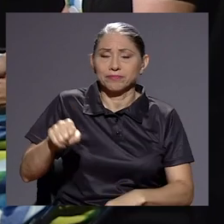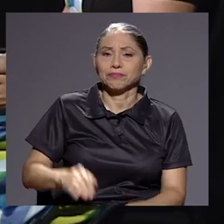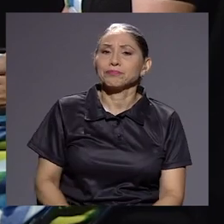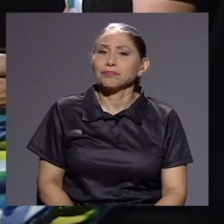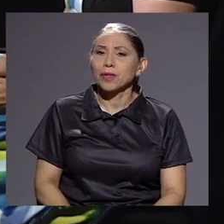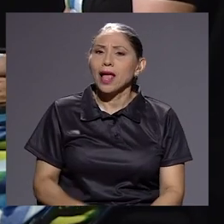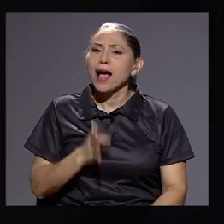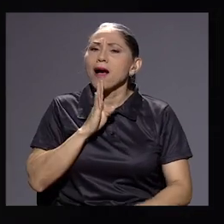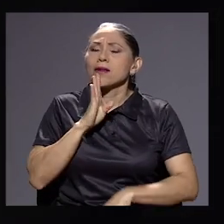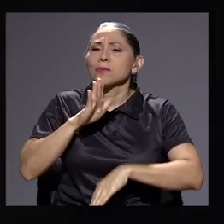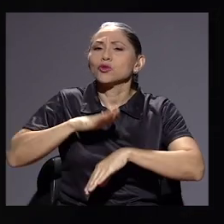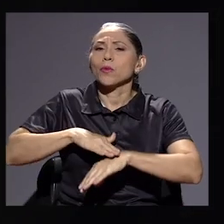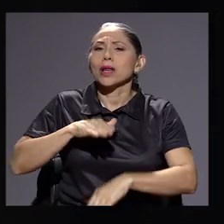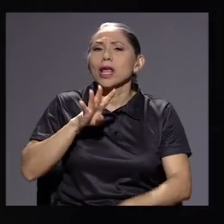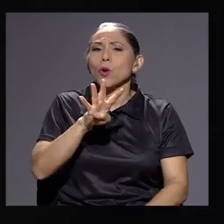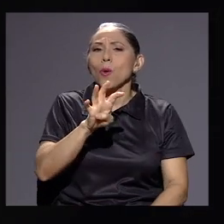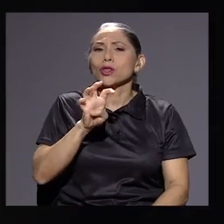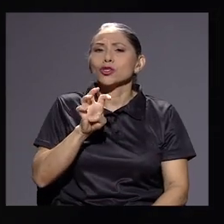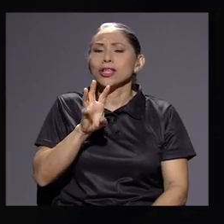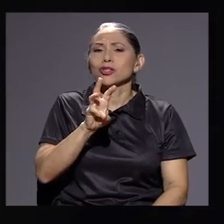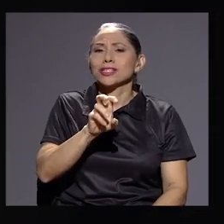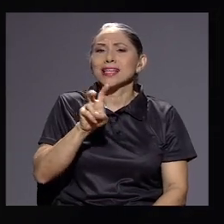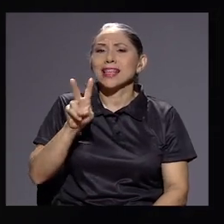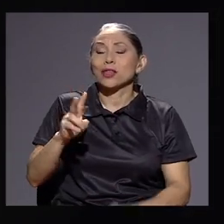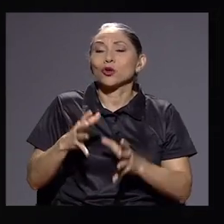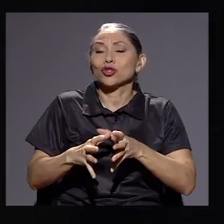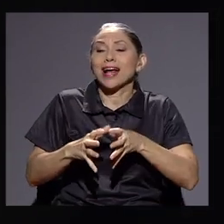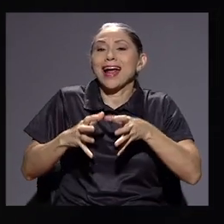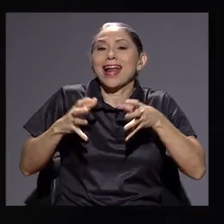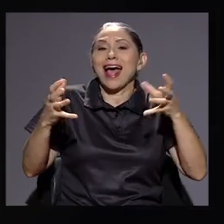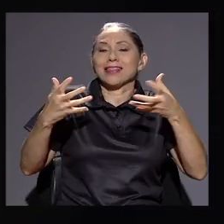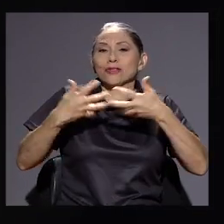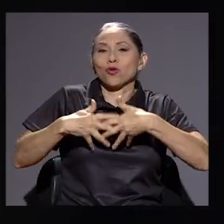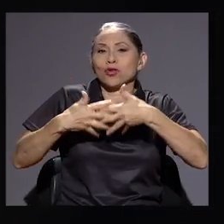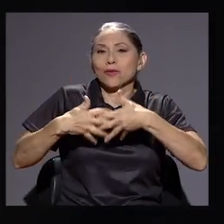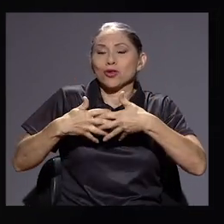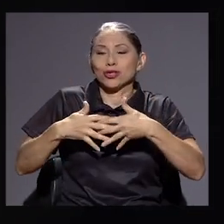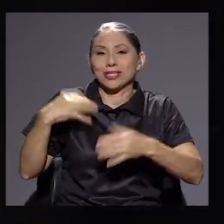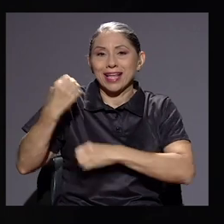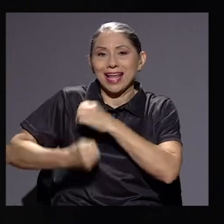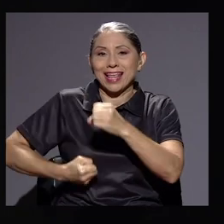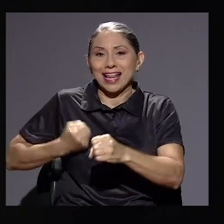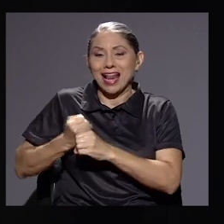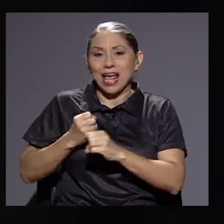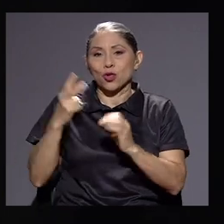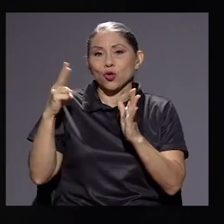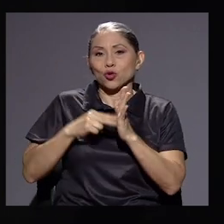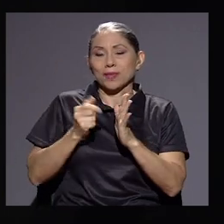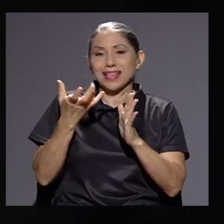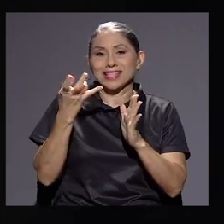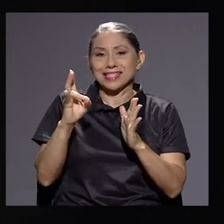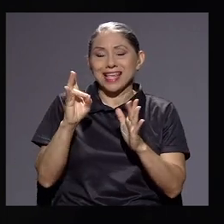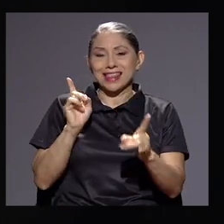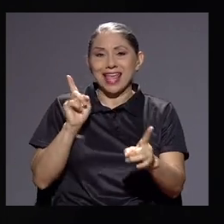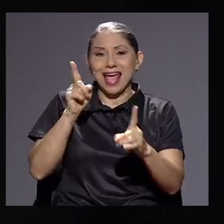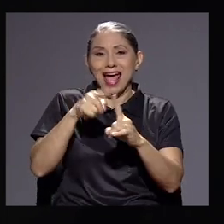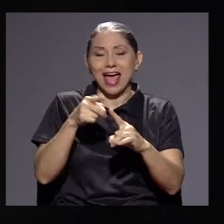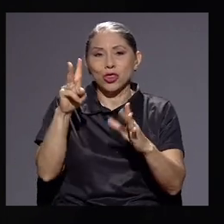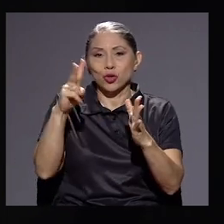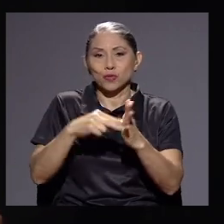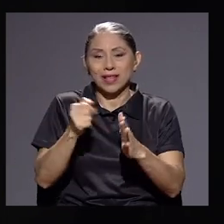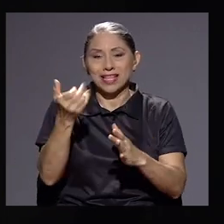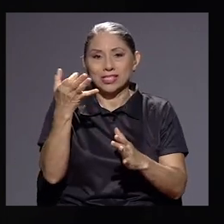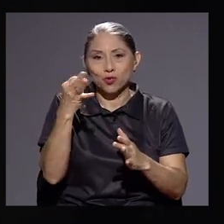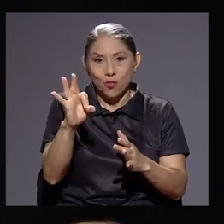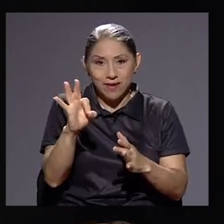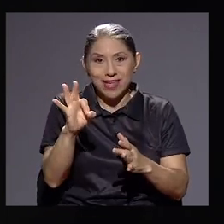Hablemos de los 462 grandes contribuyentes que entre el año 2017 y 2019 se